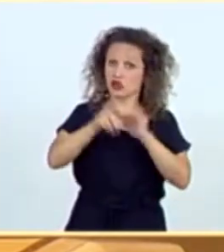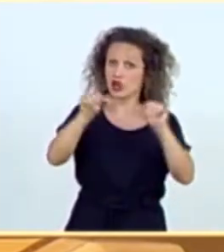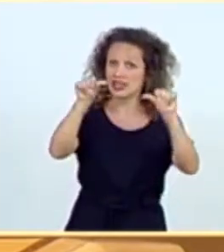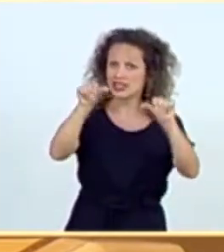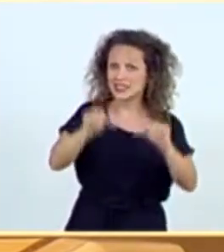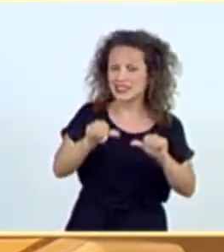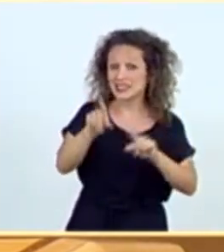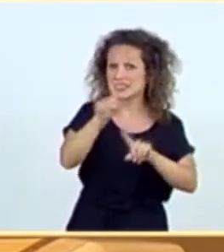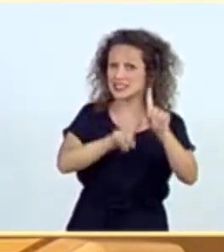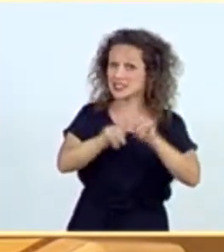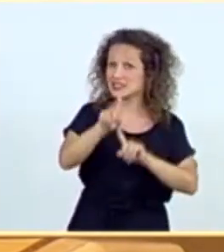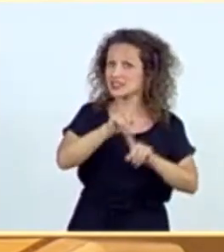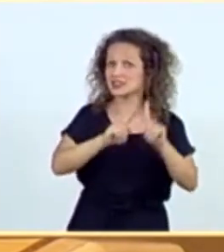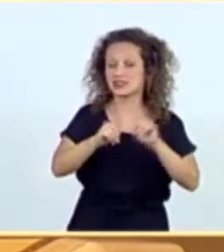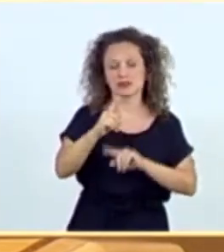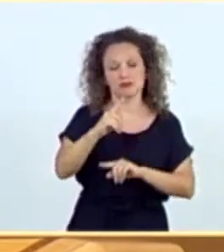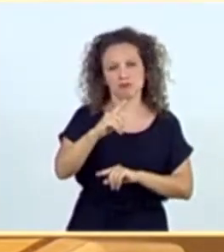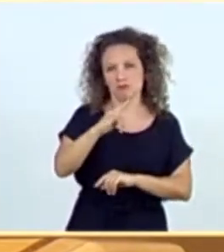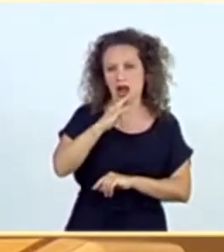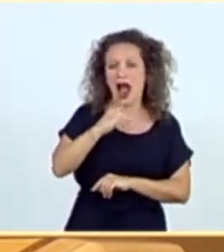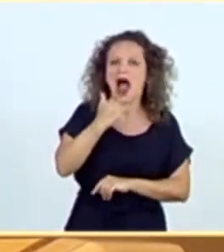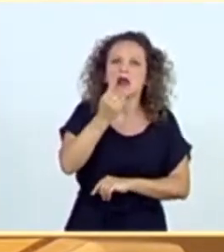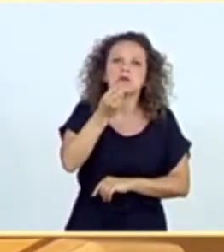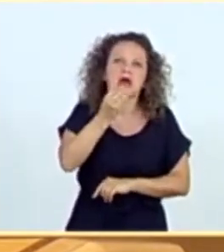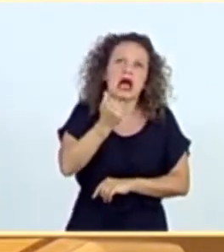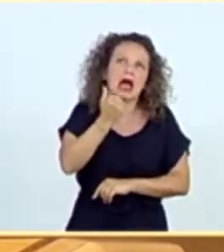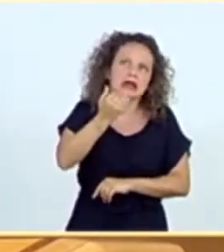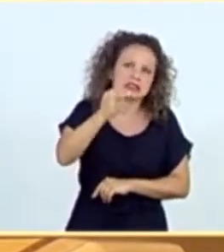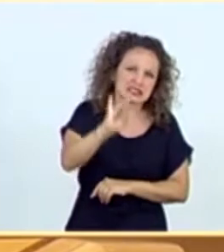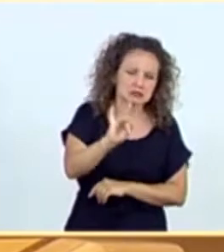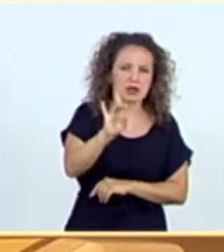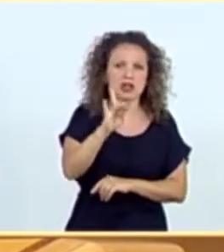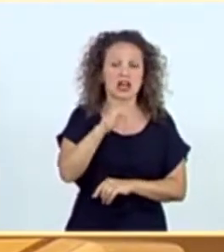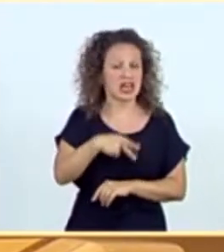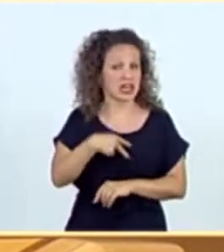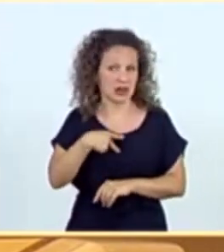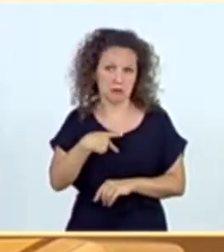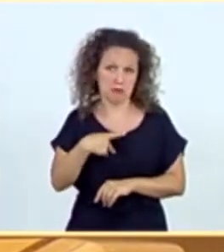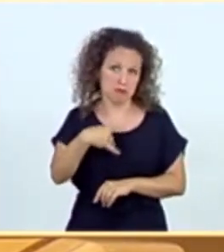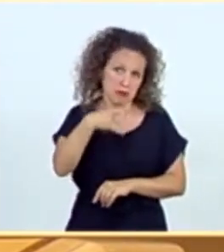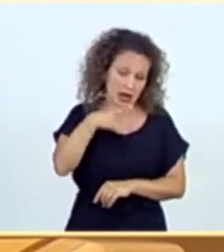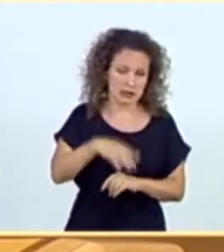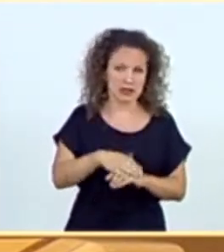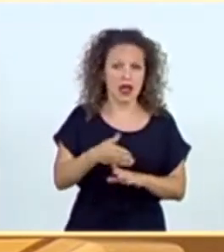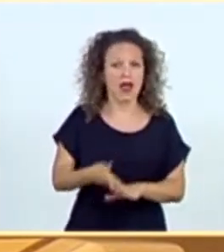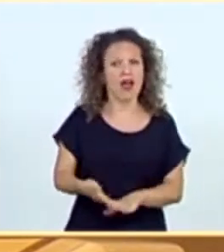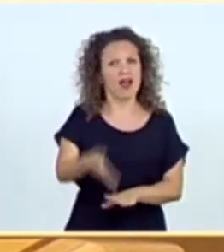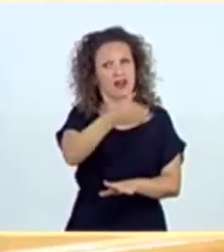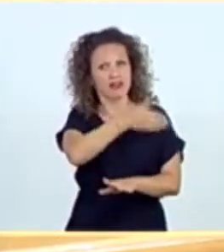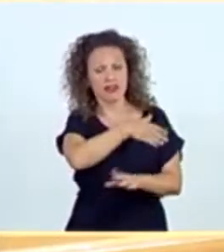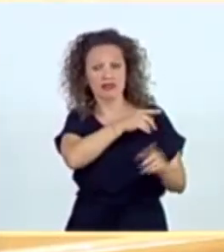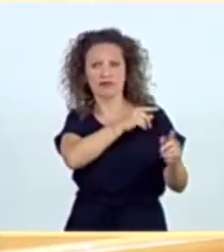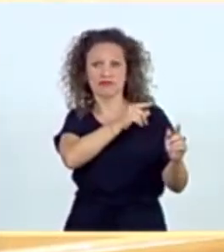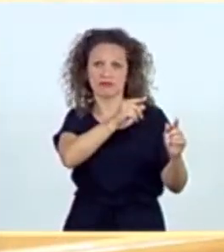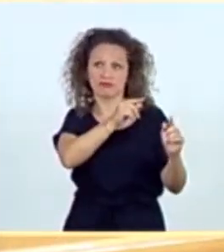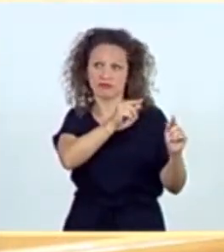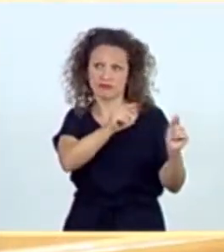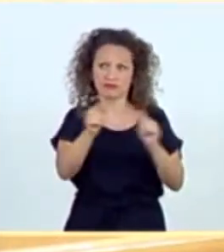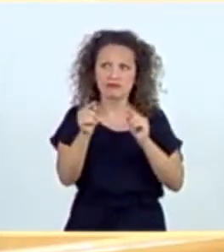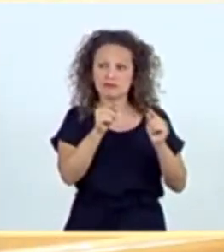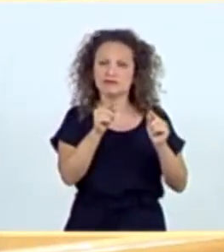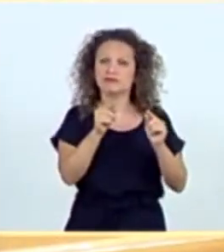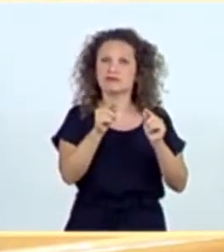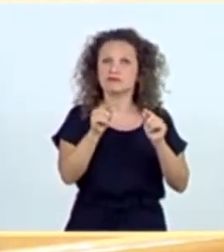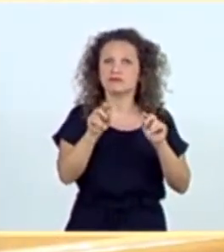algún acierto, pero la mayoría de las cosas se han hecho, se ha gestionado mal. En anteriores debates lo he calificado como se ha gestionado de un